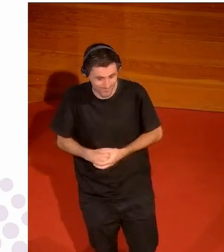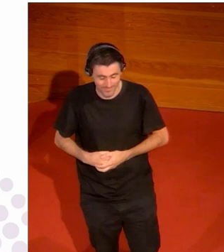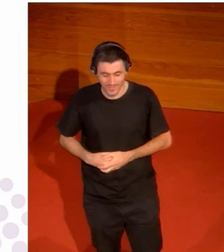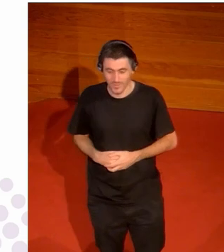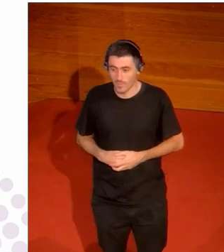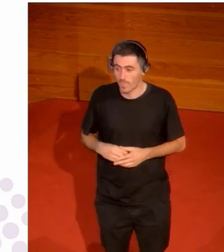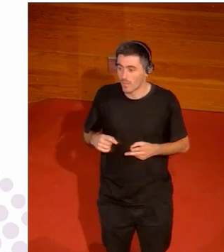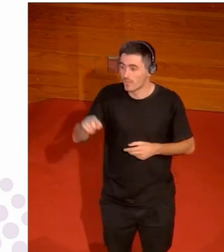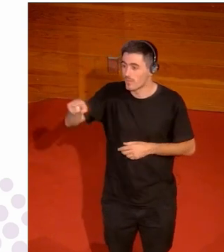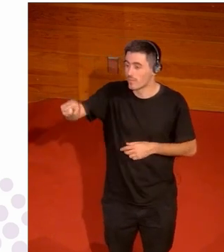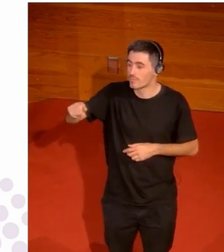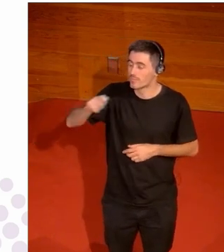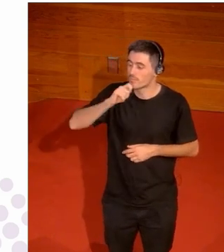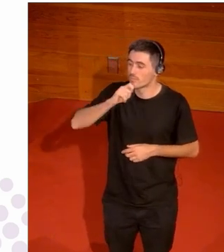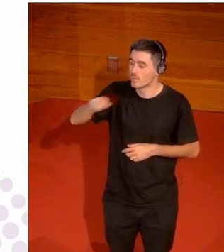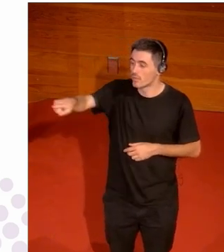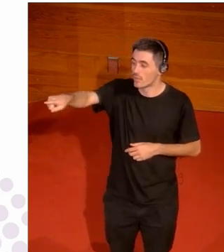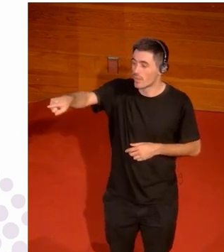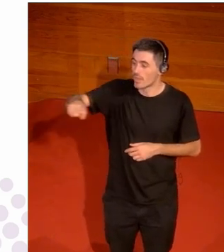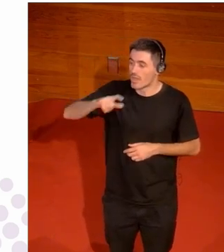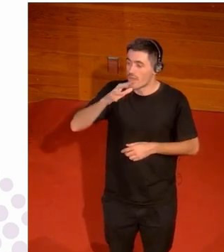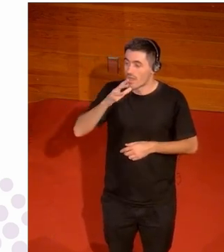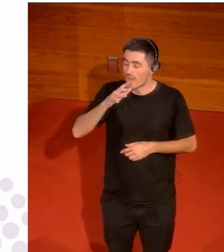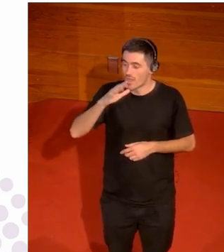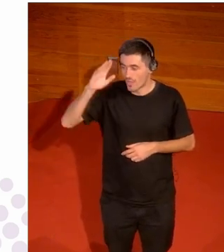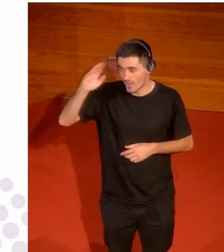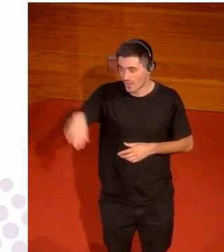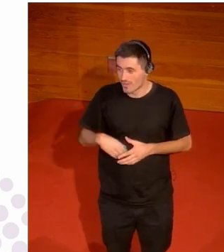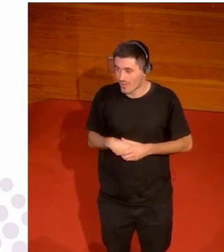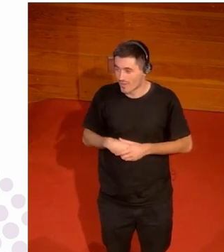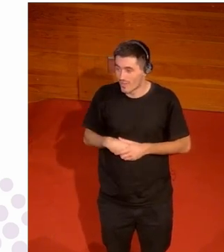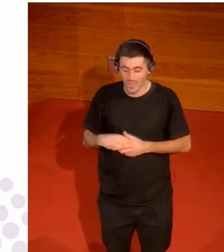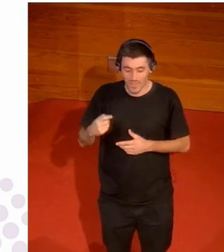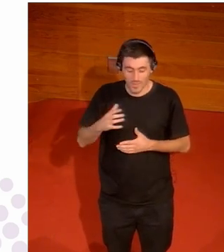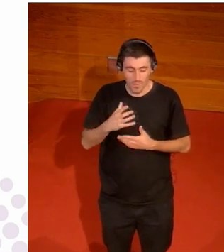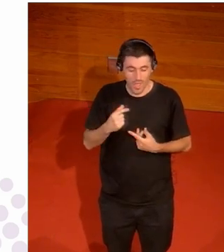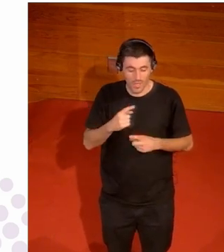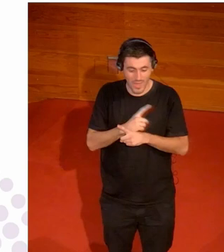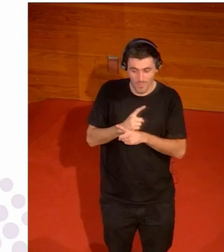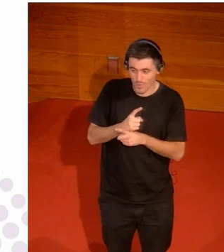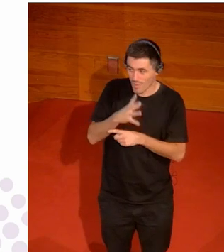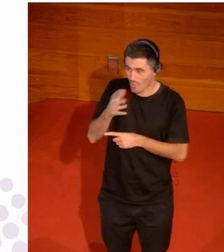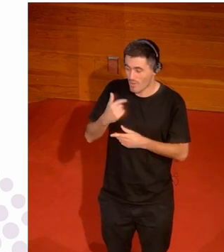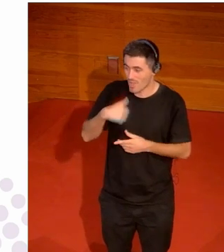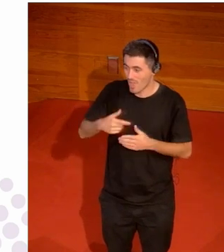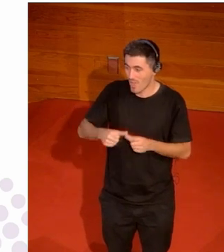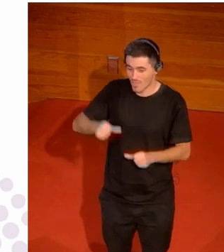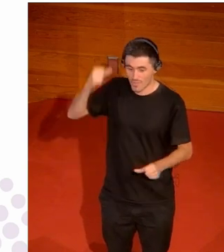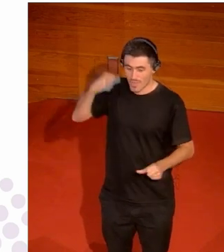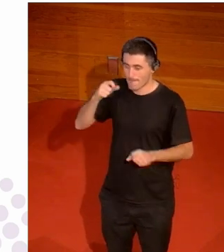buenas Paloma ¿qué tal? pues ahora estoy nerviosa porque hace mucho que no hago una pregunta porque yo